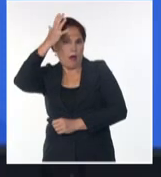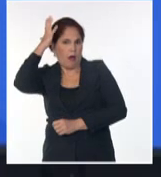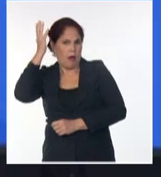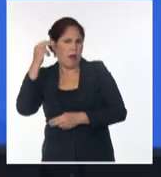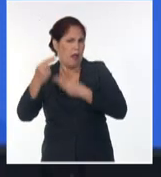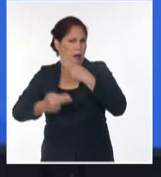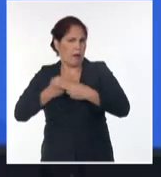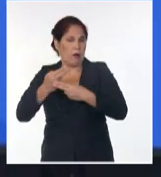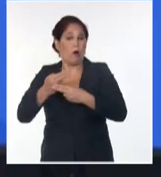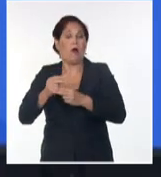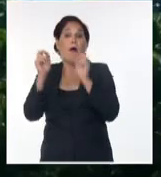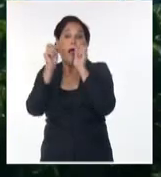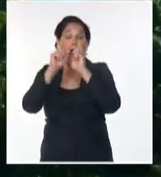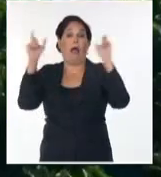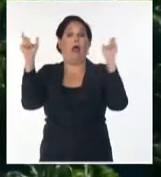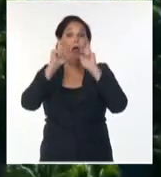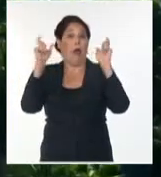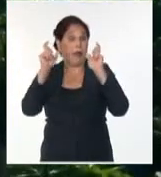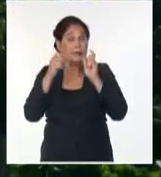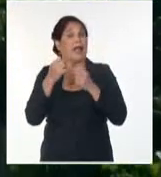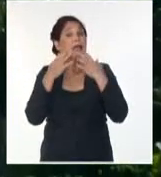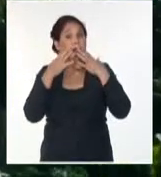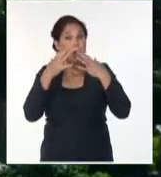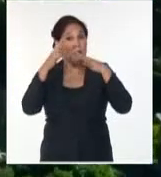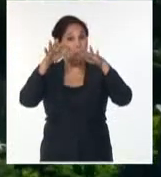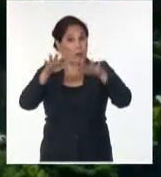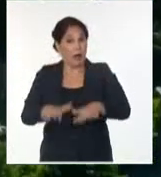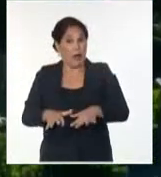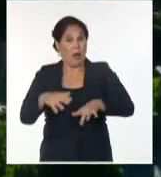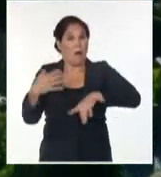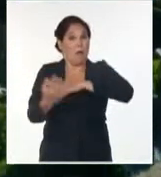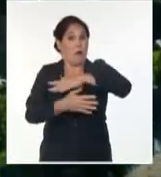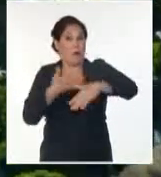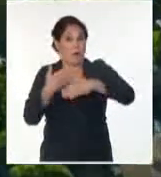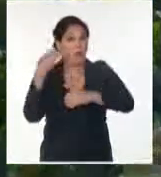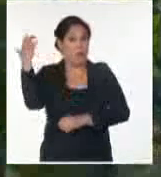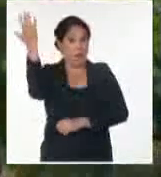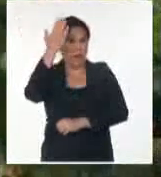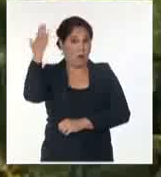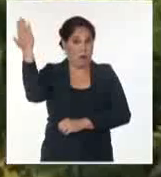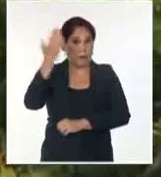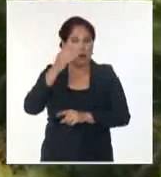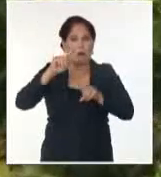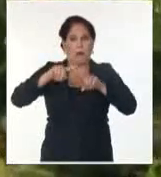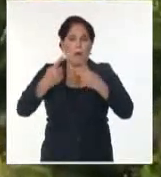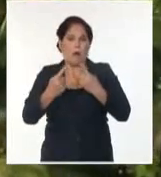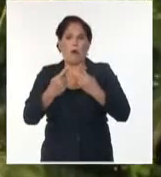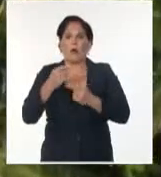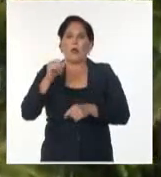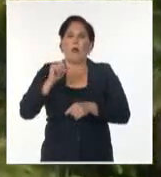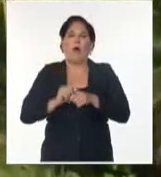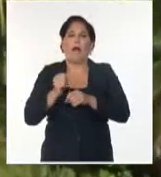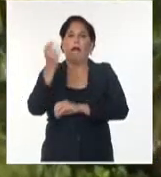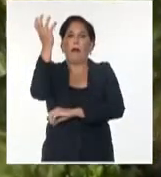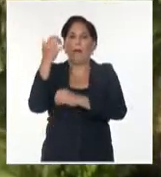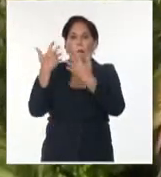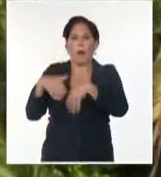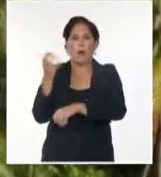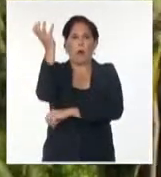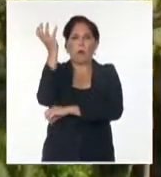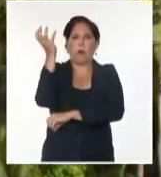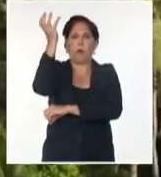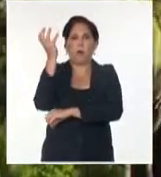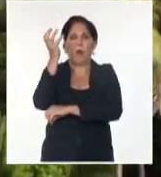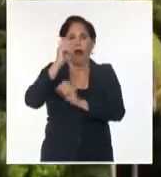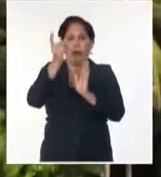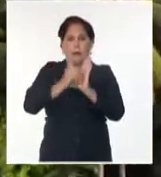alertaba sobre lo imperioso de detener la destrucción del medio ambiente causada por los irracionales patrones de producción y consumo